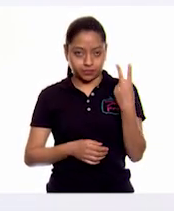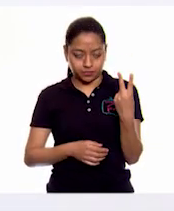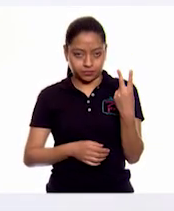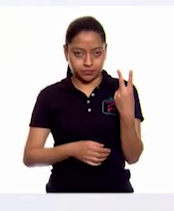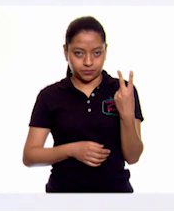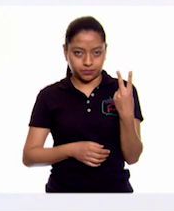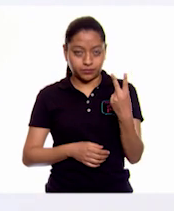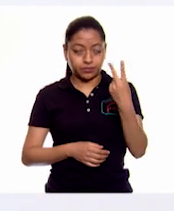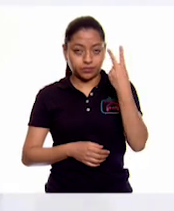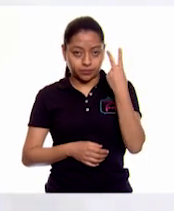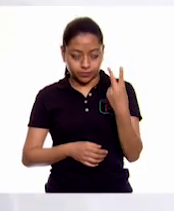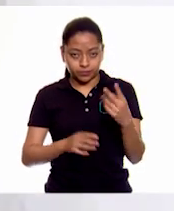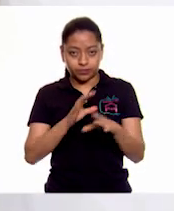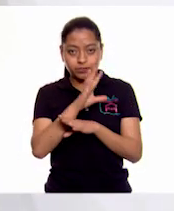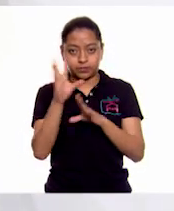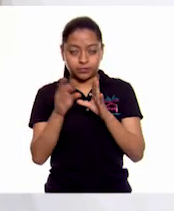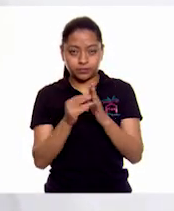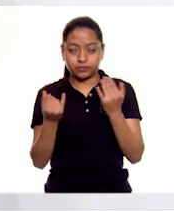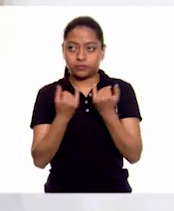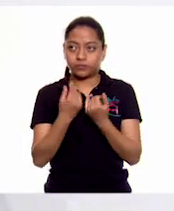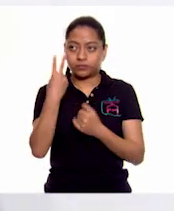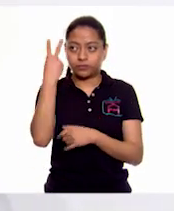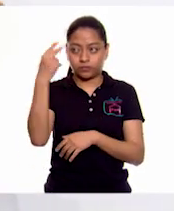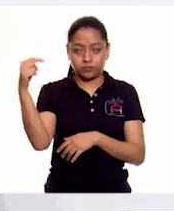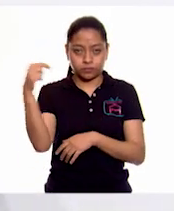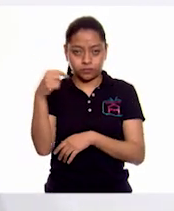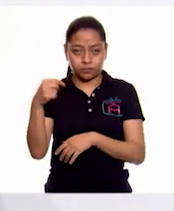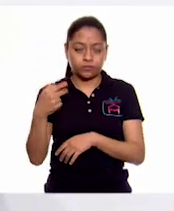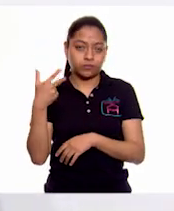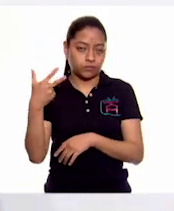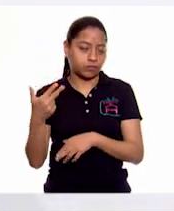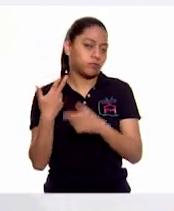Entonces tenemos dos enteros con dos octavos. Muy bien.